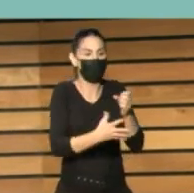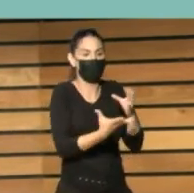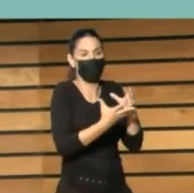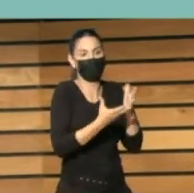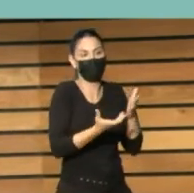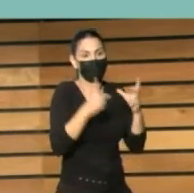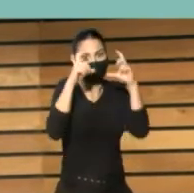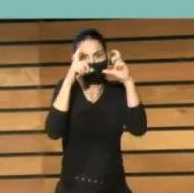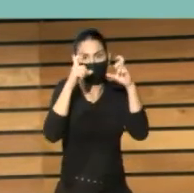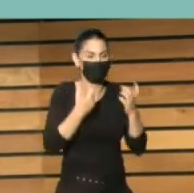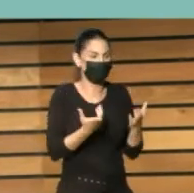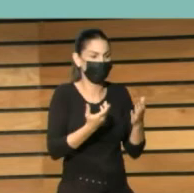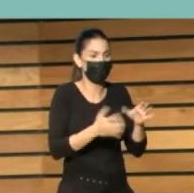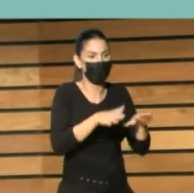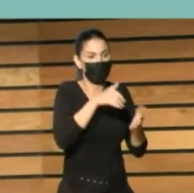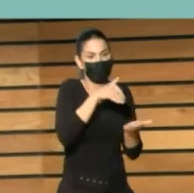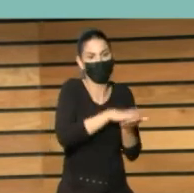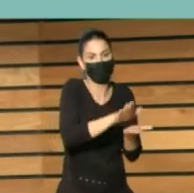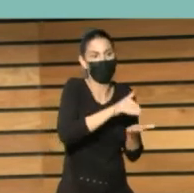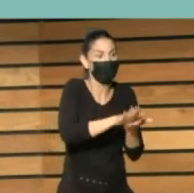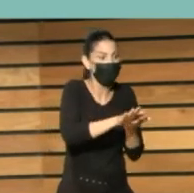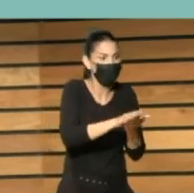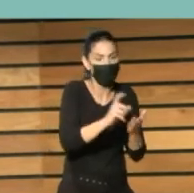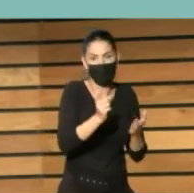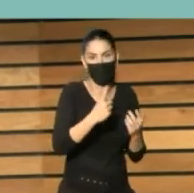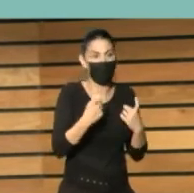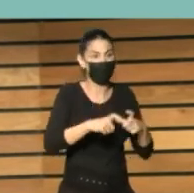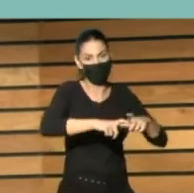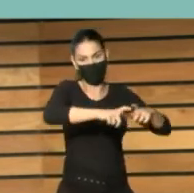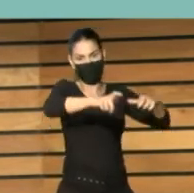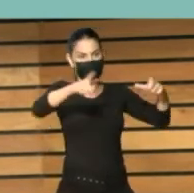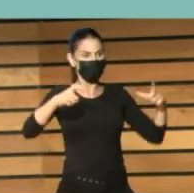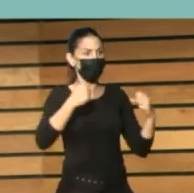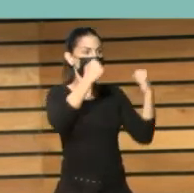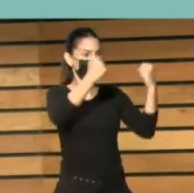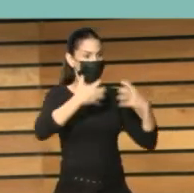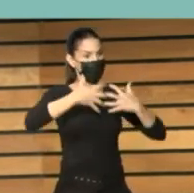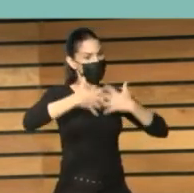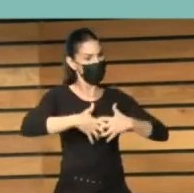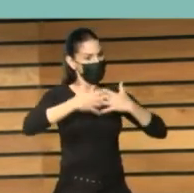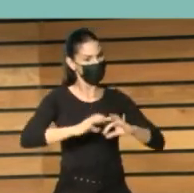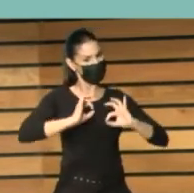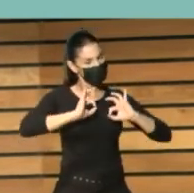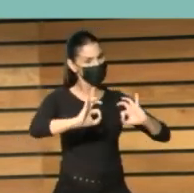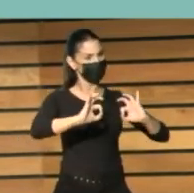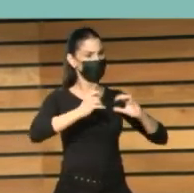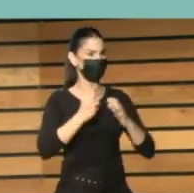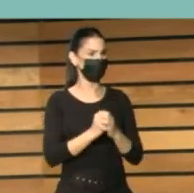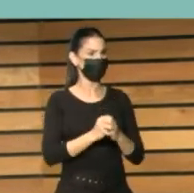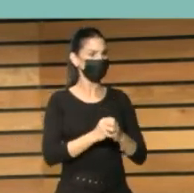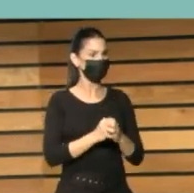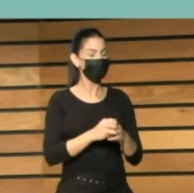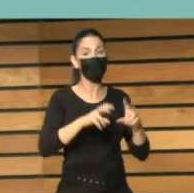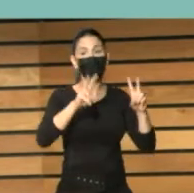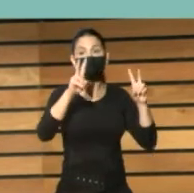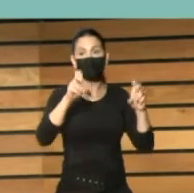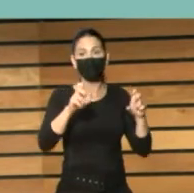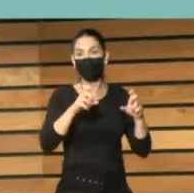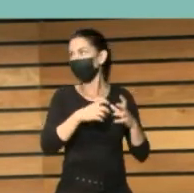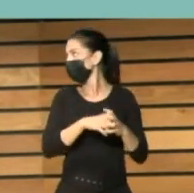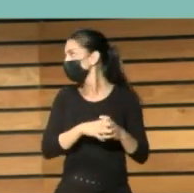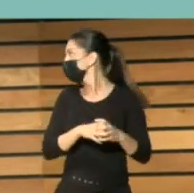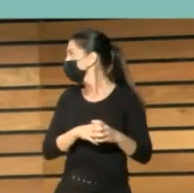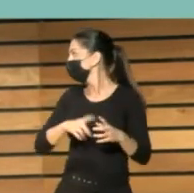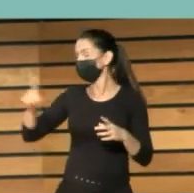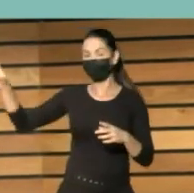dispositivos especiales, como este escáner para grandes formatos que vemos a la izquierda, o el escáner para diapositivas de abajo a la derecha, o el